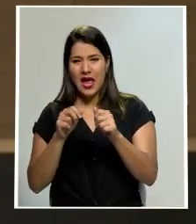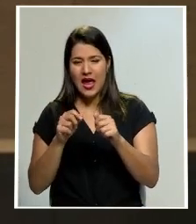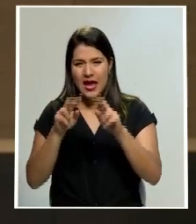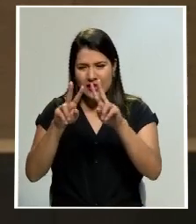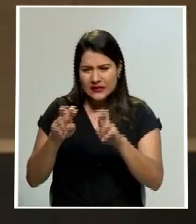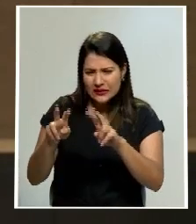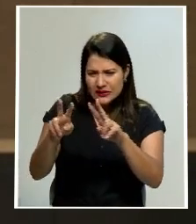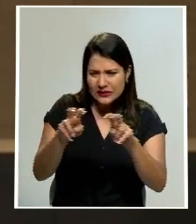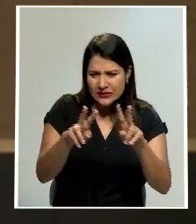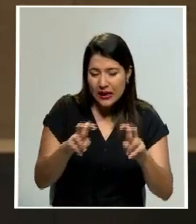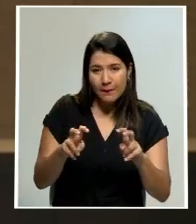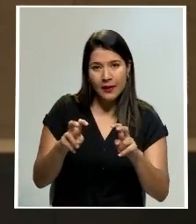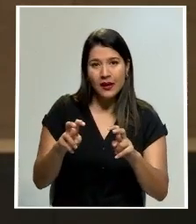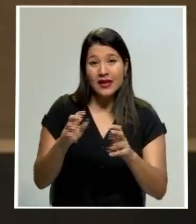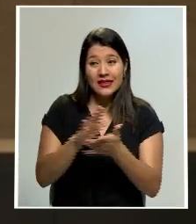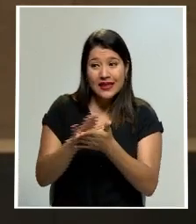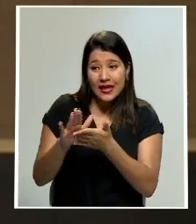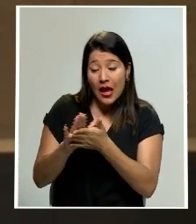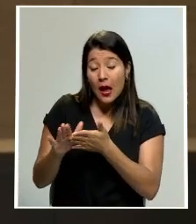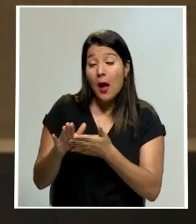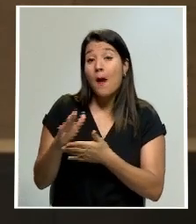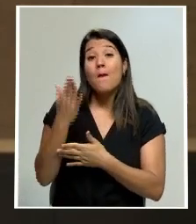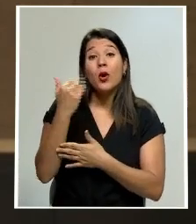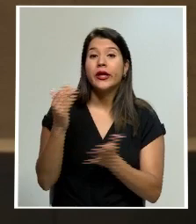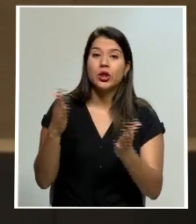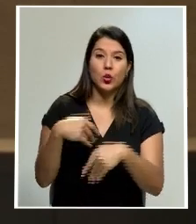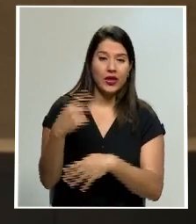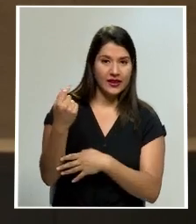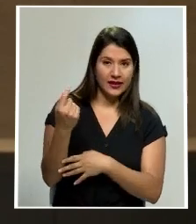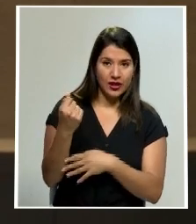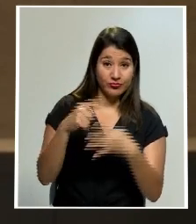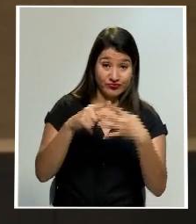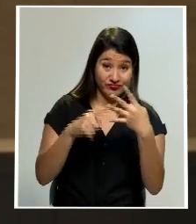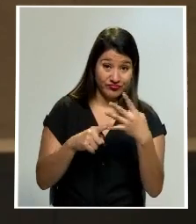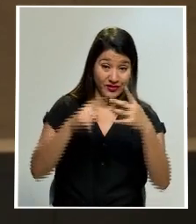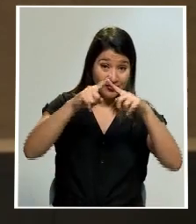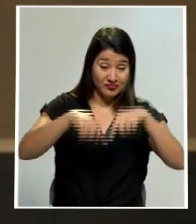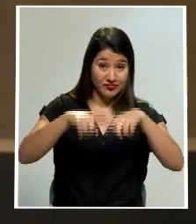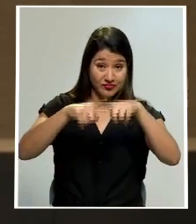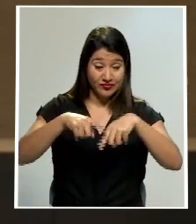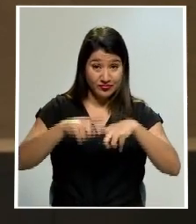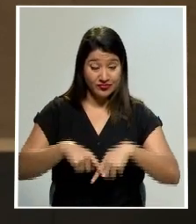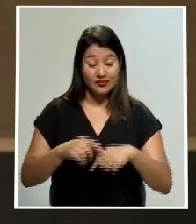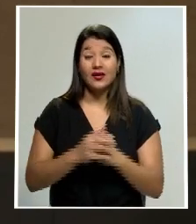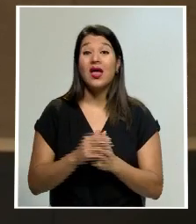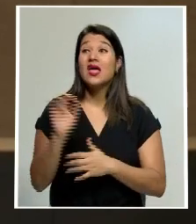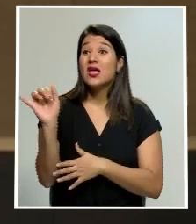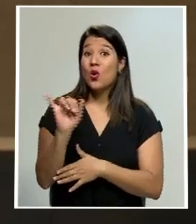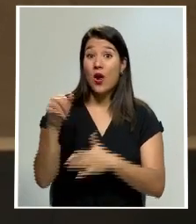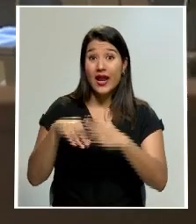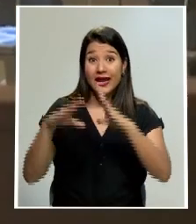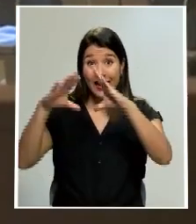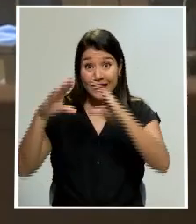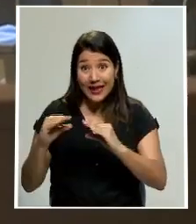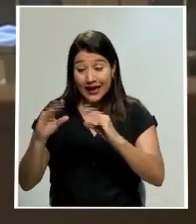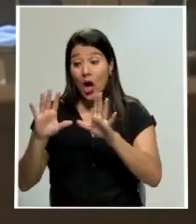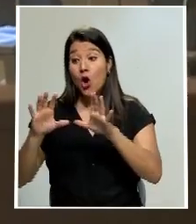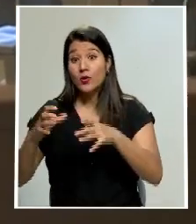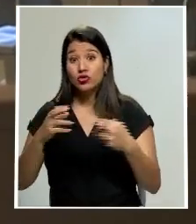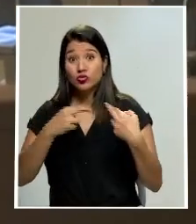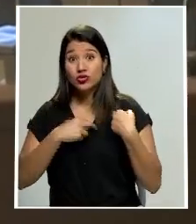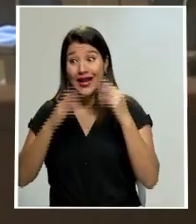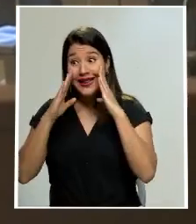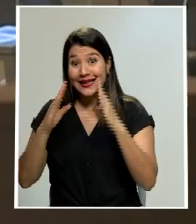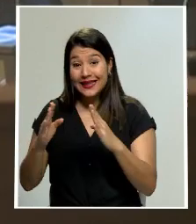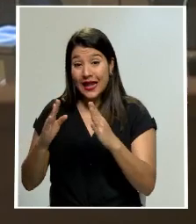por falta de presupuesto. Como si esto fuera poco, en horas de la tarde, la sesión del Plenario Legislativo que iba a ver los papeles de Panamá también tuvo que ser